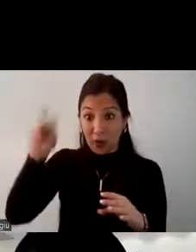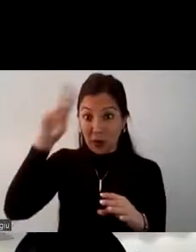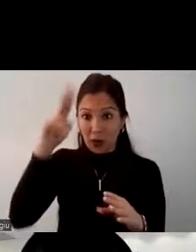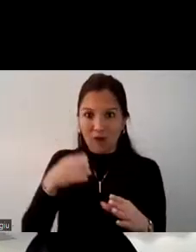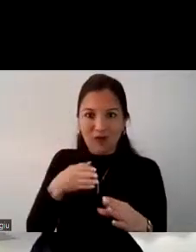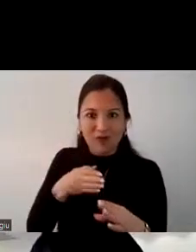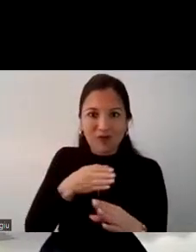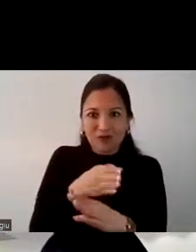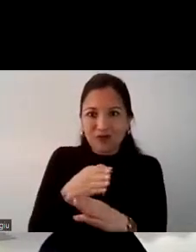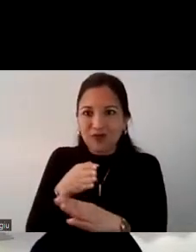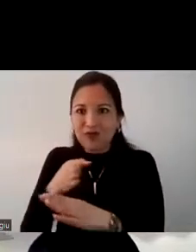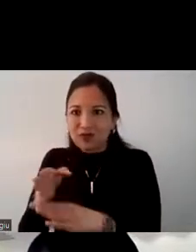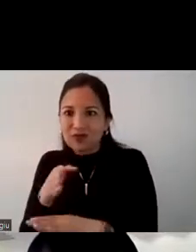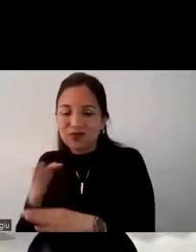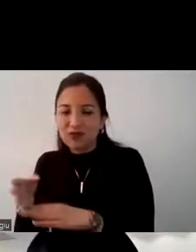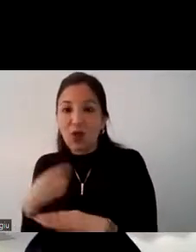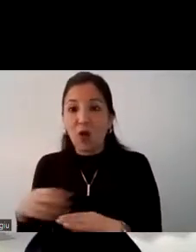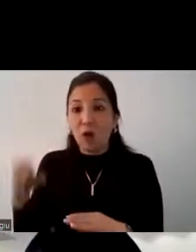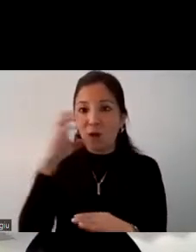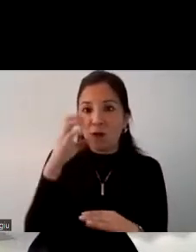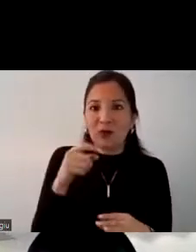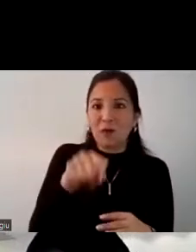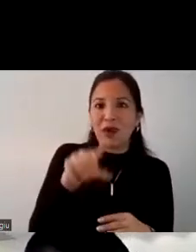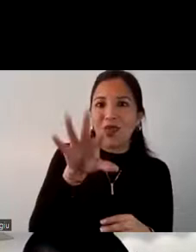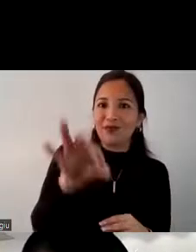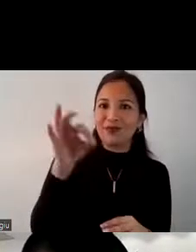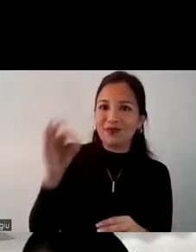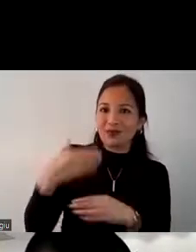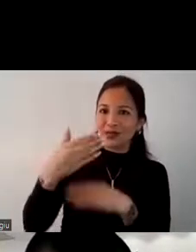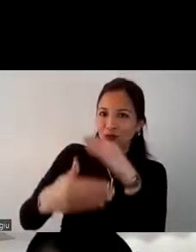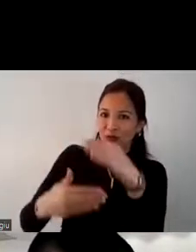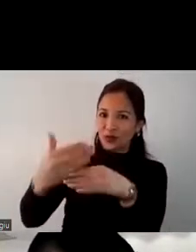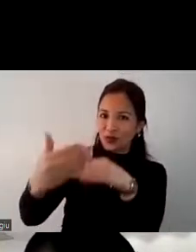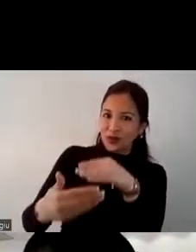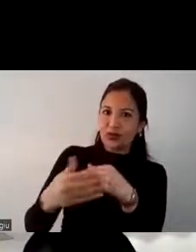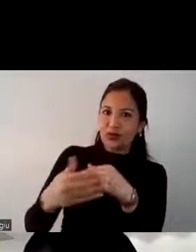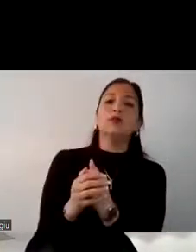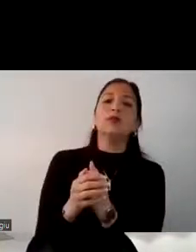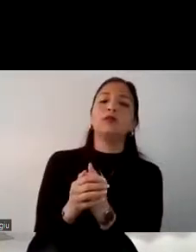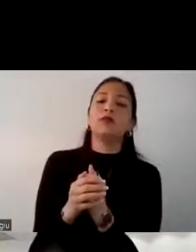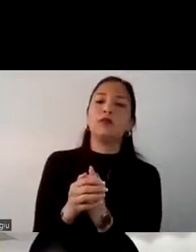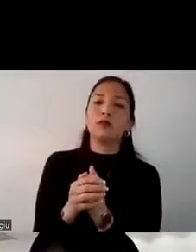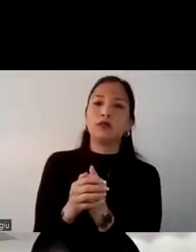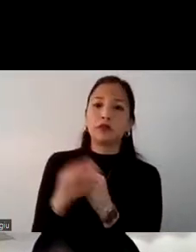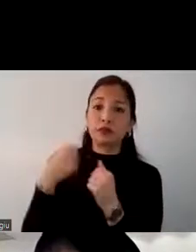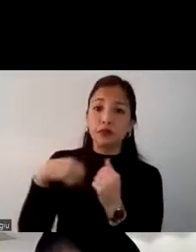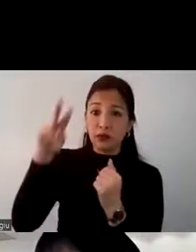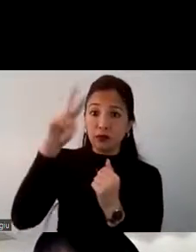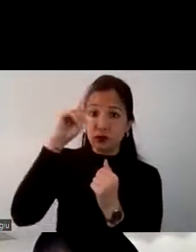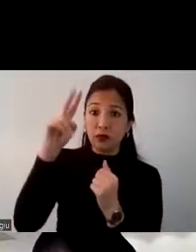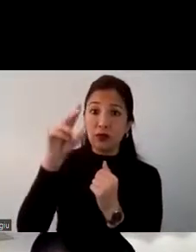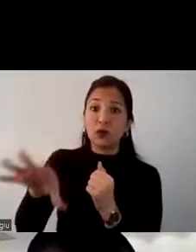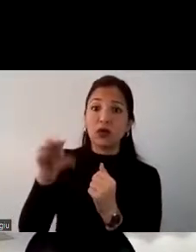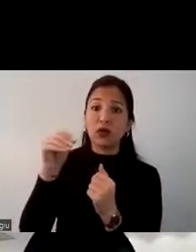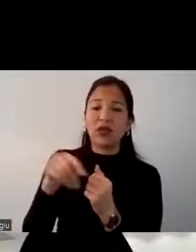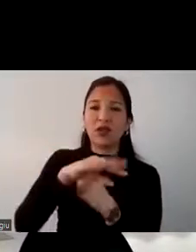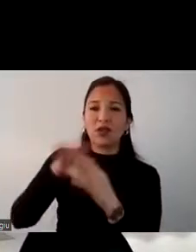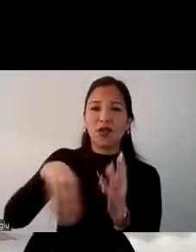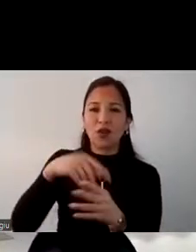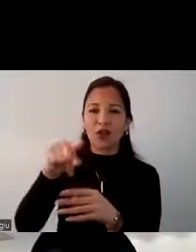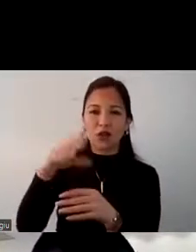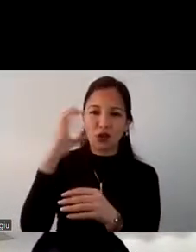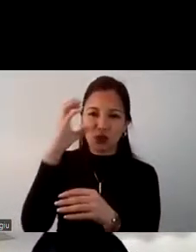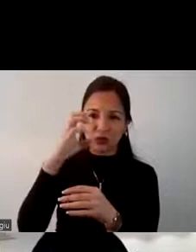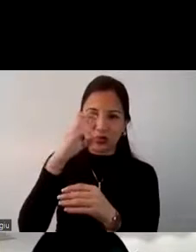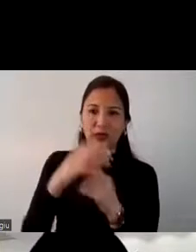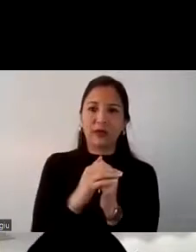comenzar con todo lo visto anteriormente y demostrar que Perú tiene con todo demostrar que Perú tiene todo lo que ellos necesitan